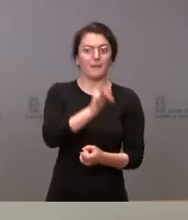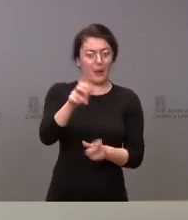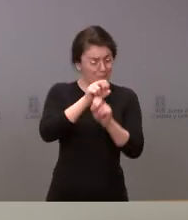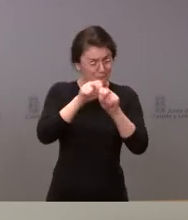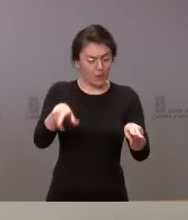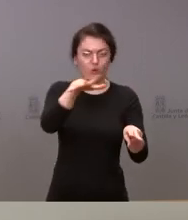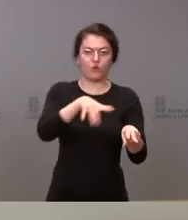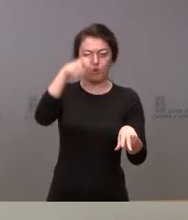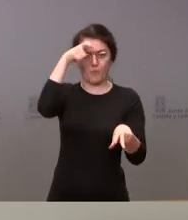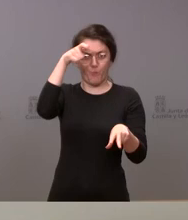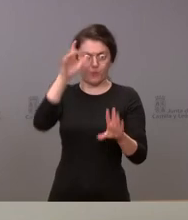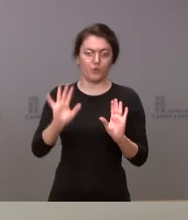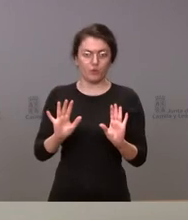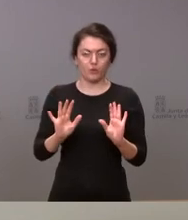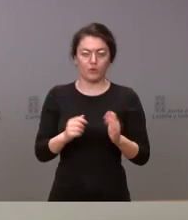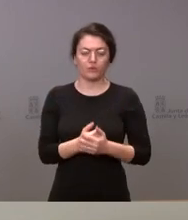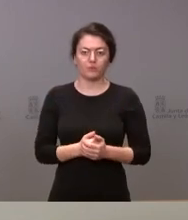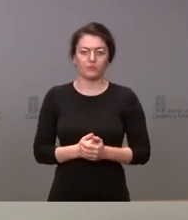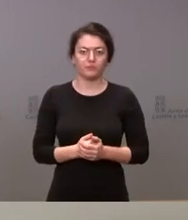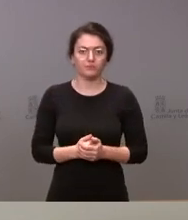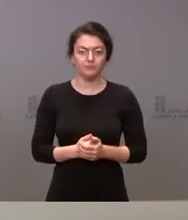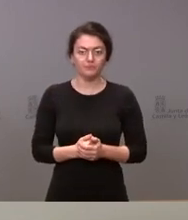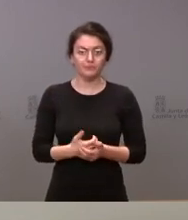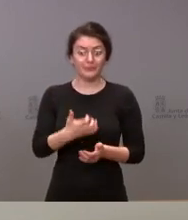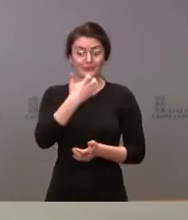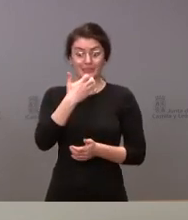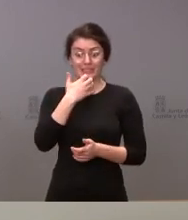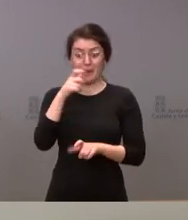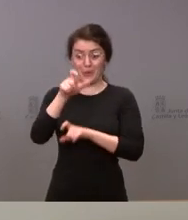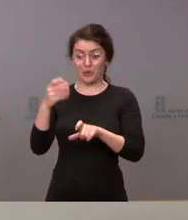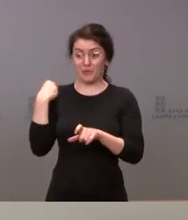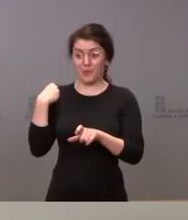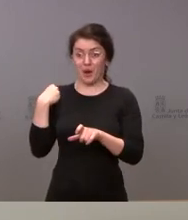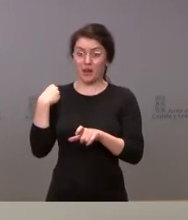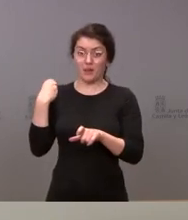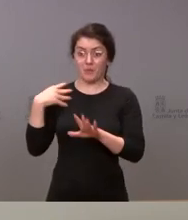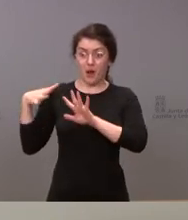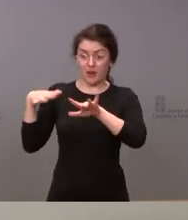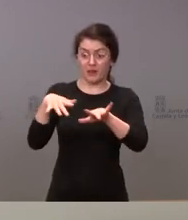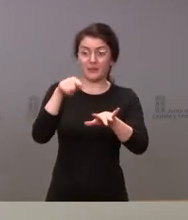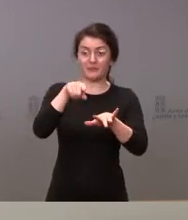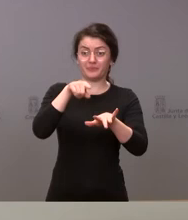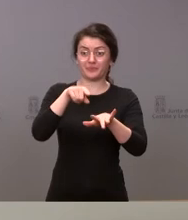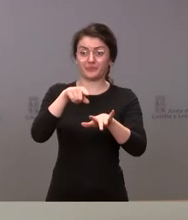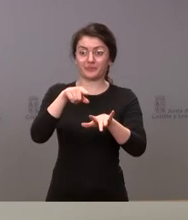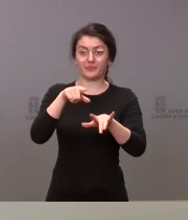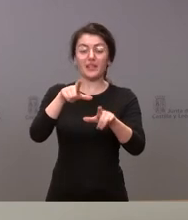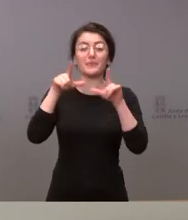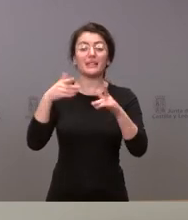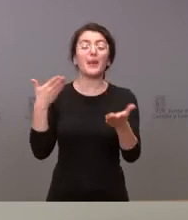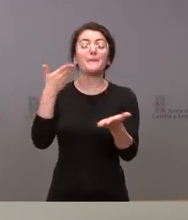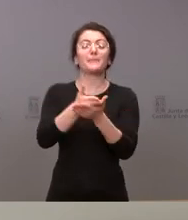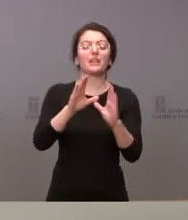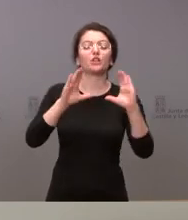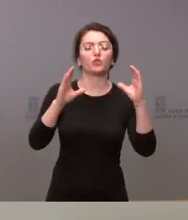al mundo rural y si estas personas representantes de esa plataforma piden una reunión con la Junta de Castilla y